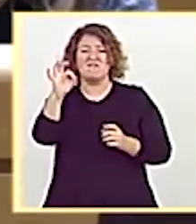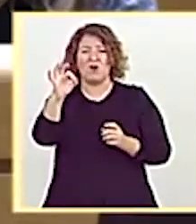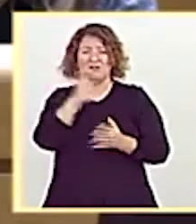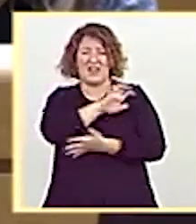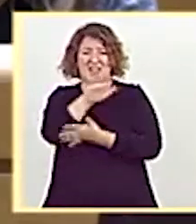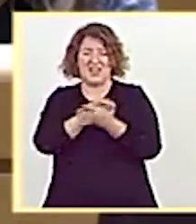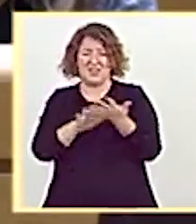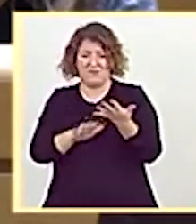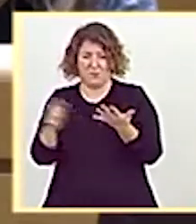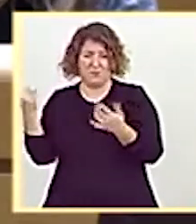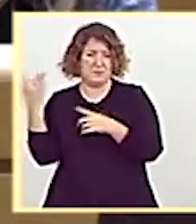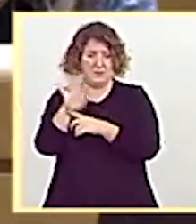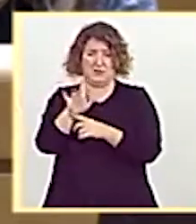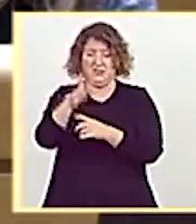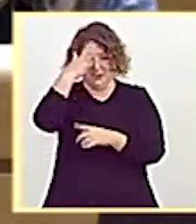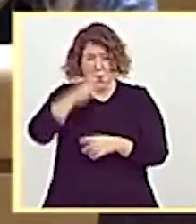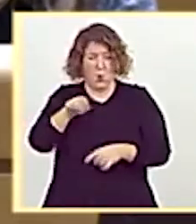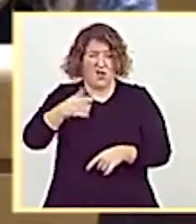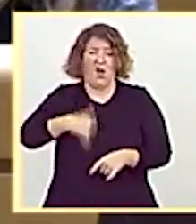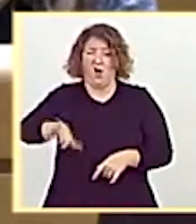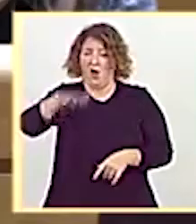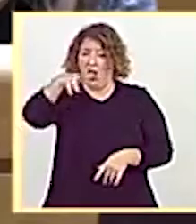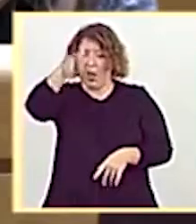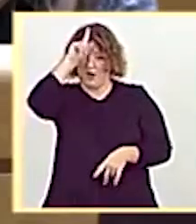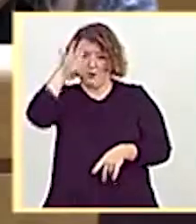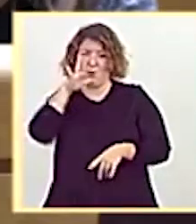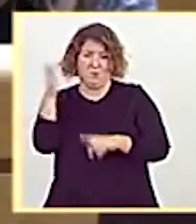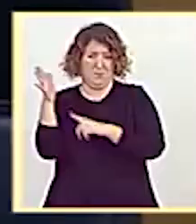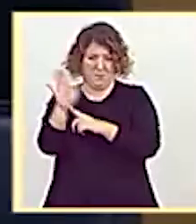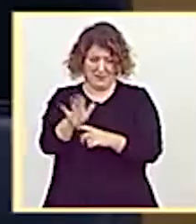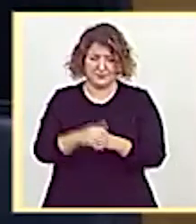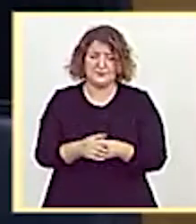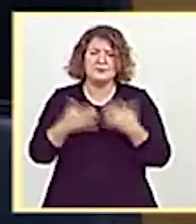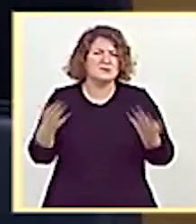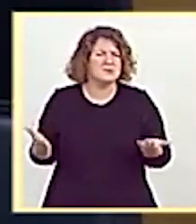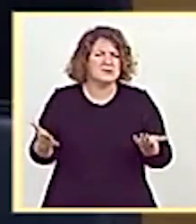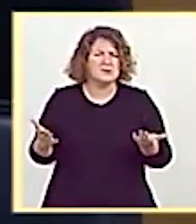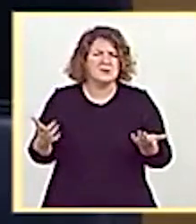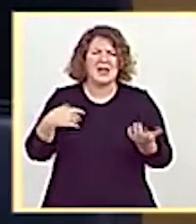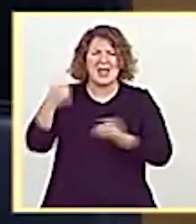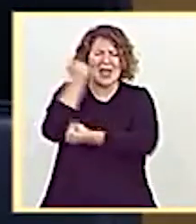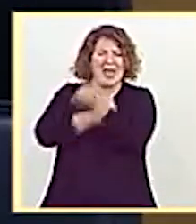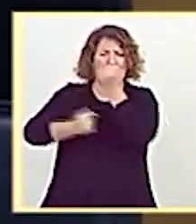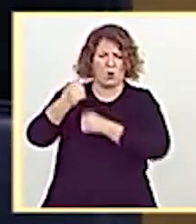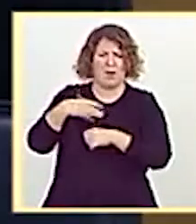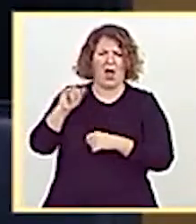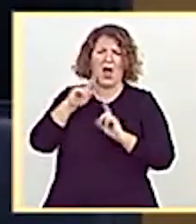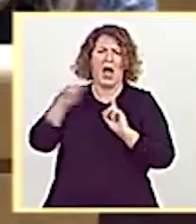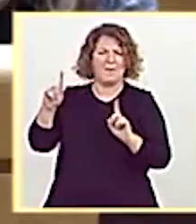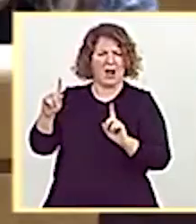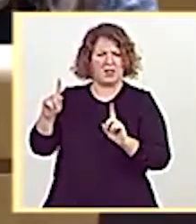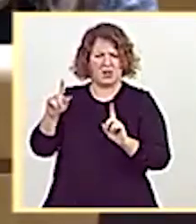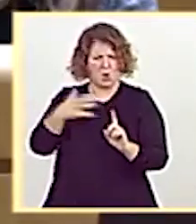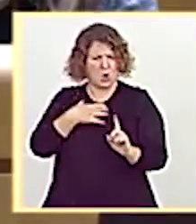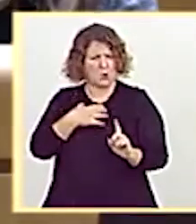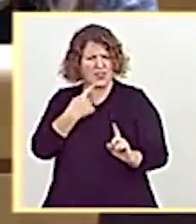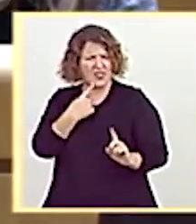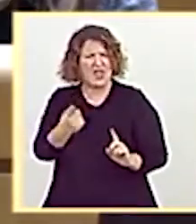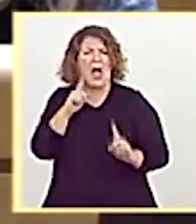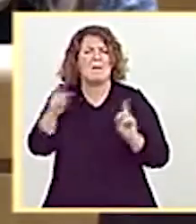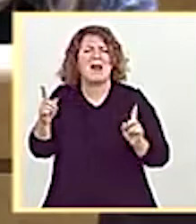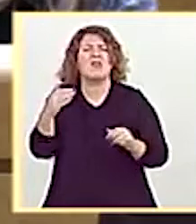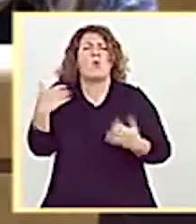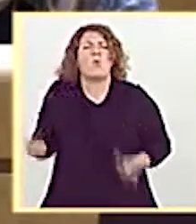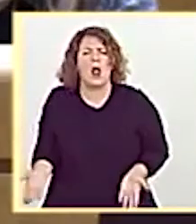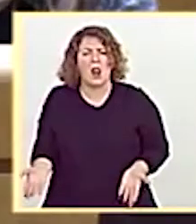del que ya se habrá arrepentido. Tan peligrosas son las amenazas para nuestra economía que no se atreven ni a nombrarlas. Déjenme que se la resuma.